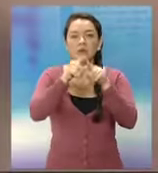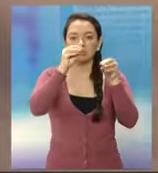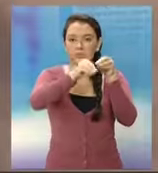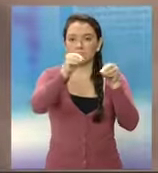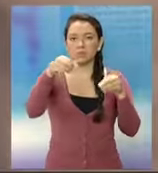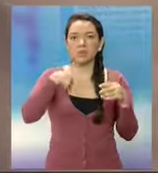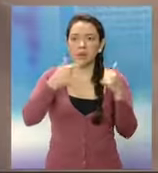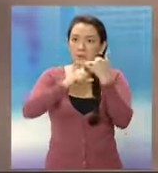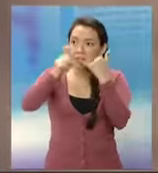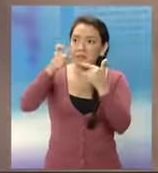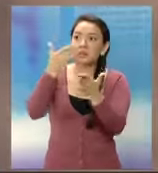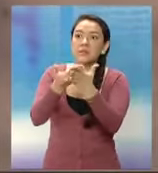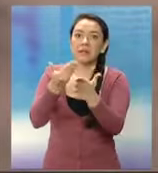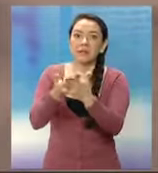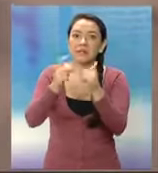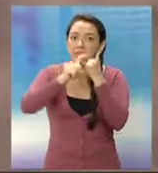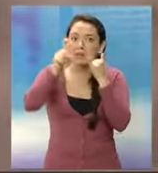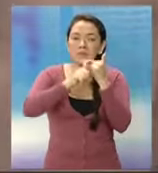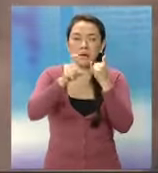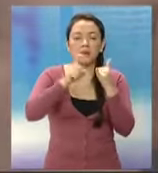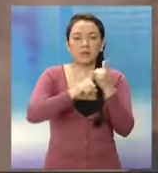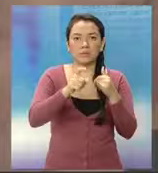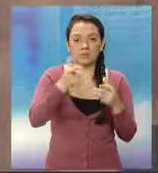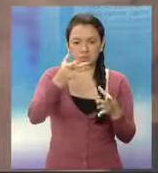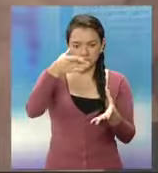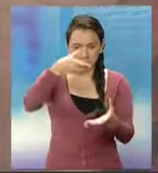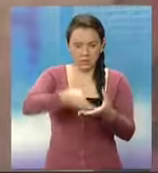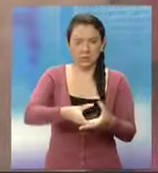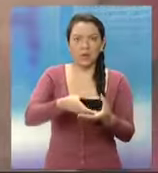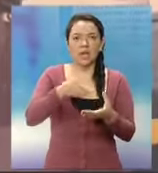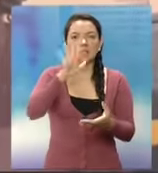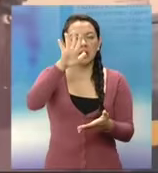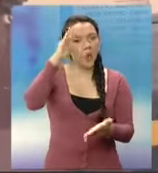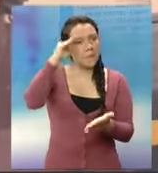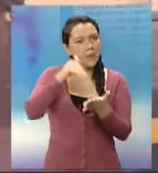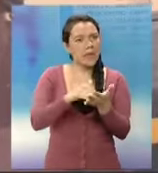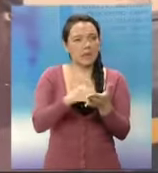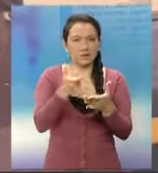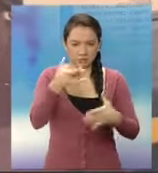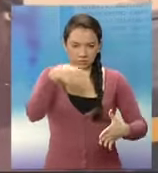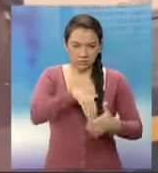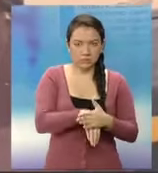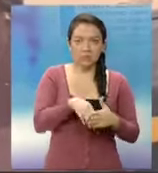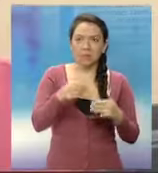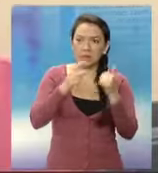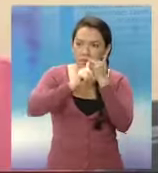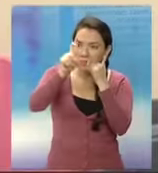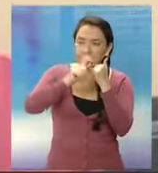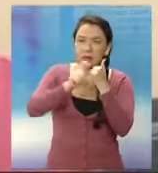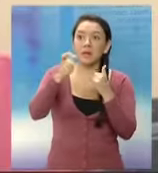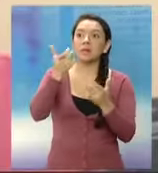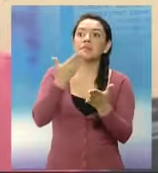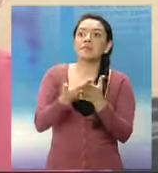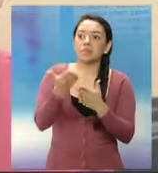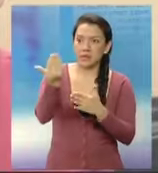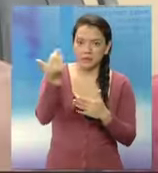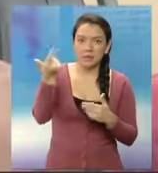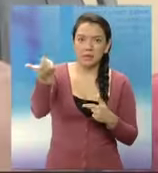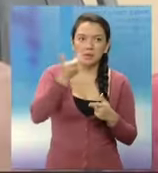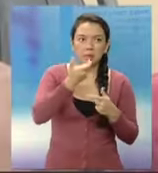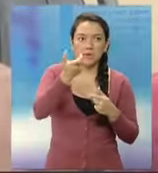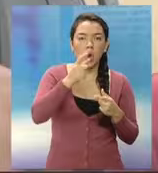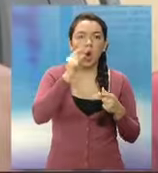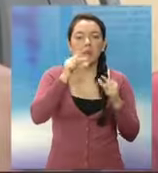seis teléfonos celulares y un paquete que simulaba 5.000 quetzales en efectivo. Según investigaciones, le exigían a un comerciante del sector